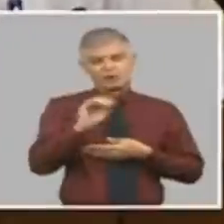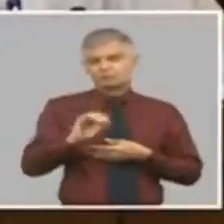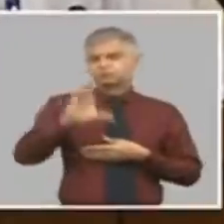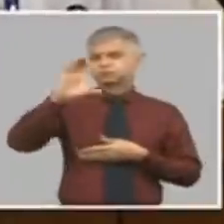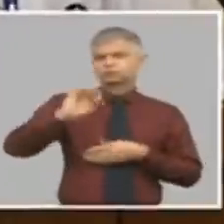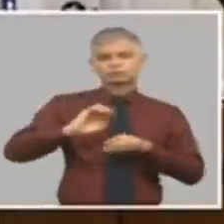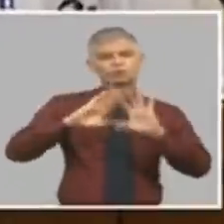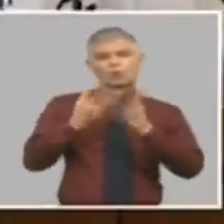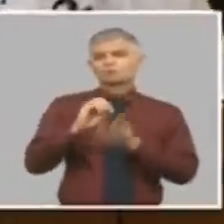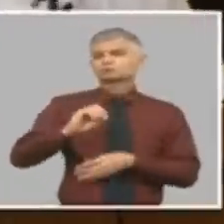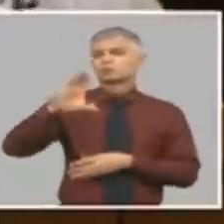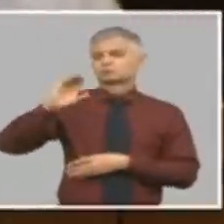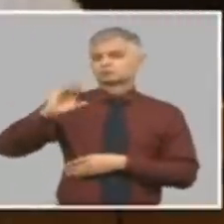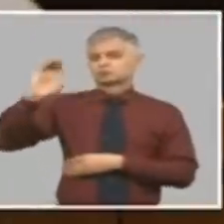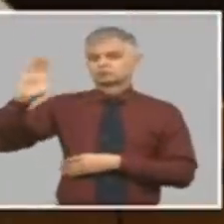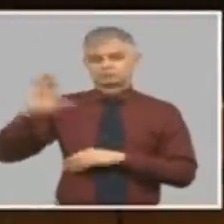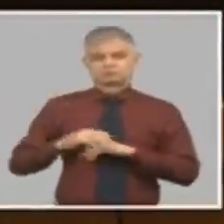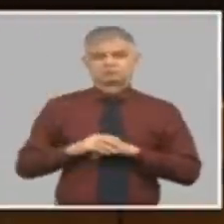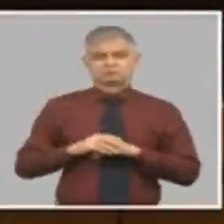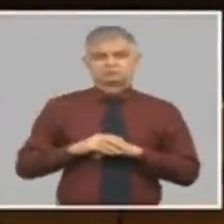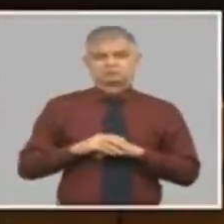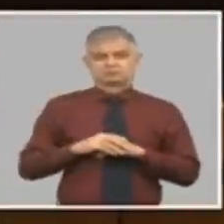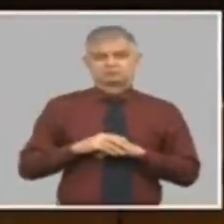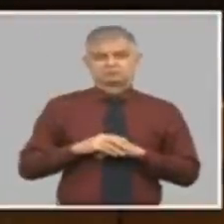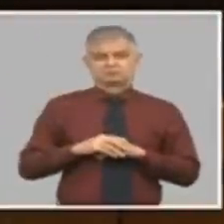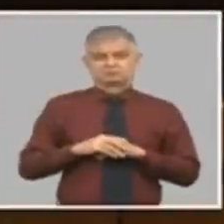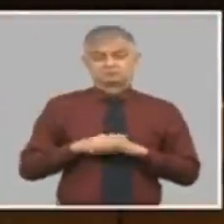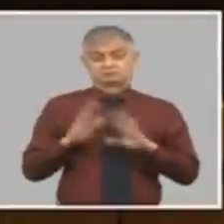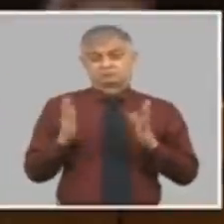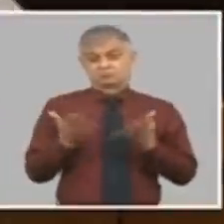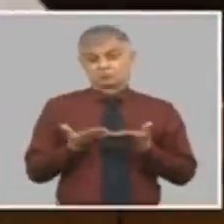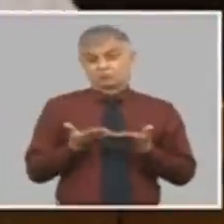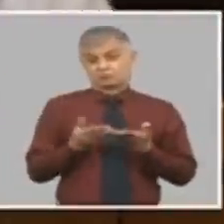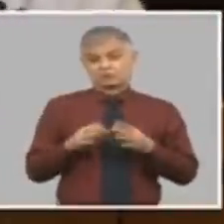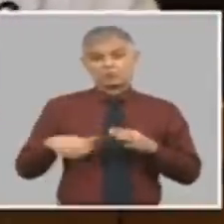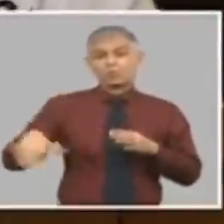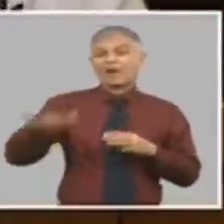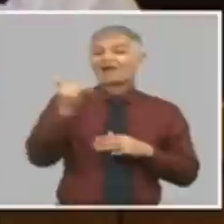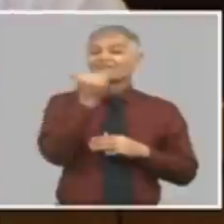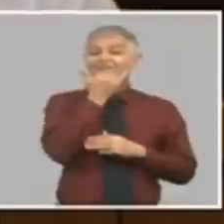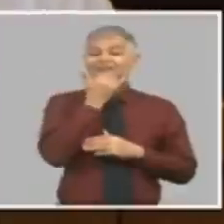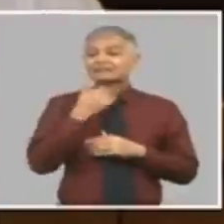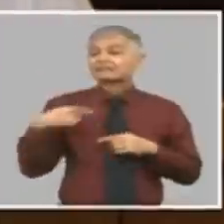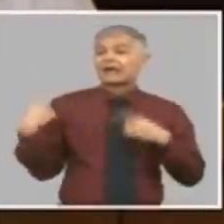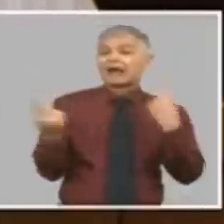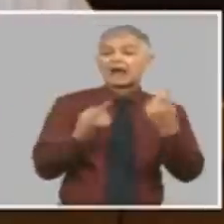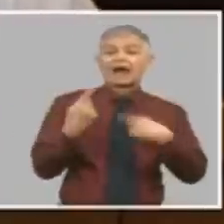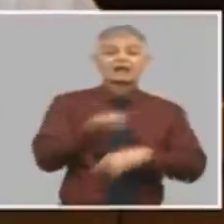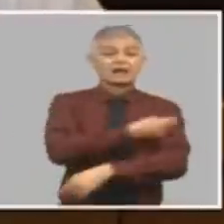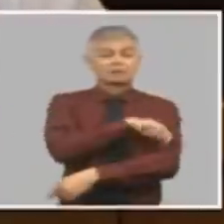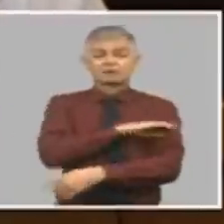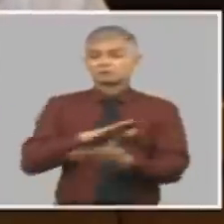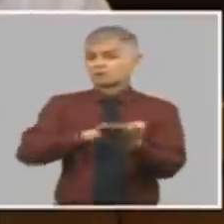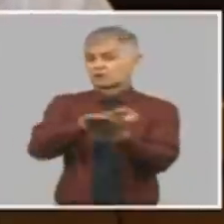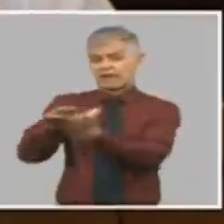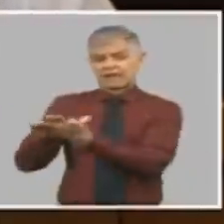como se quedan y si nada más subimos el salario los asistenciados como se quedan todo sube